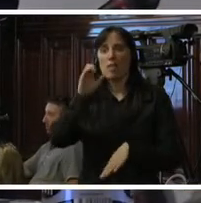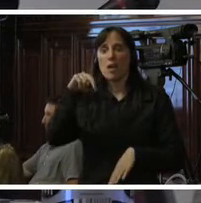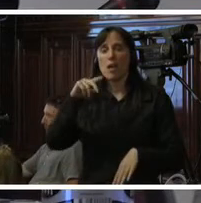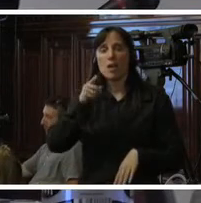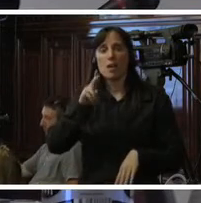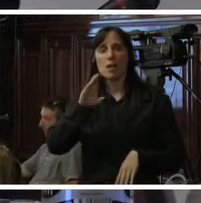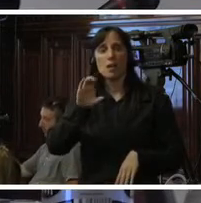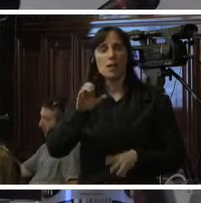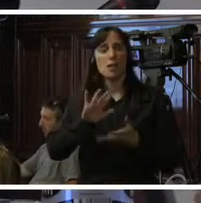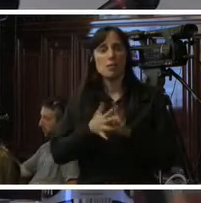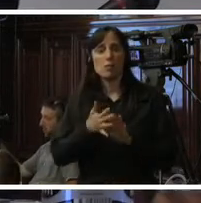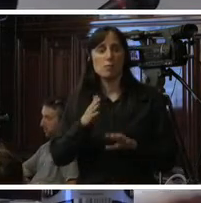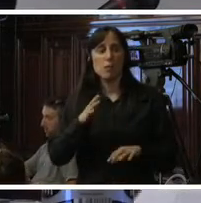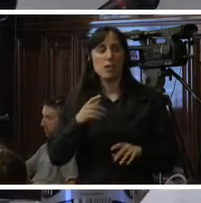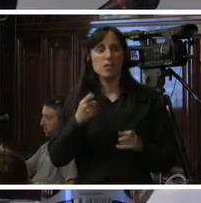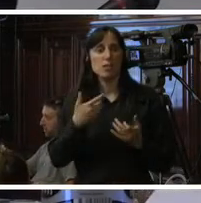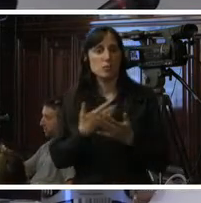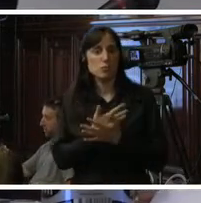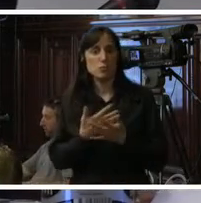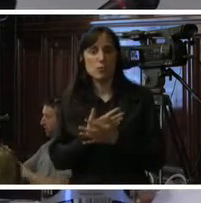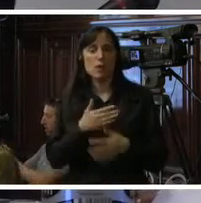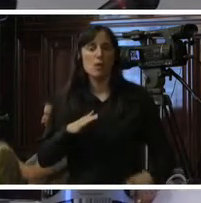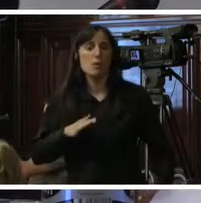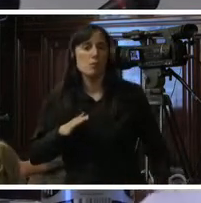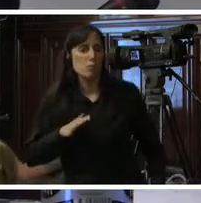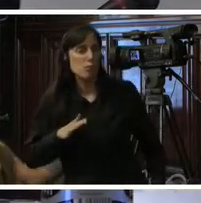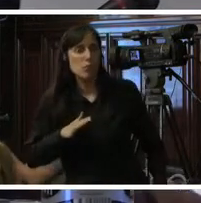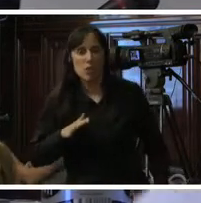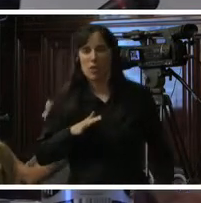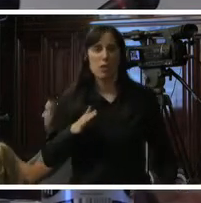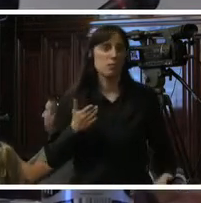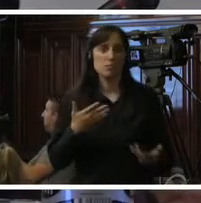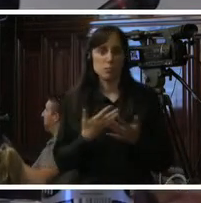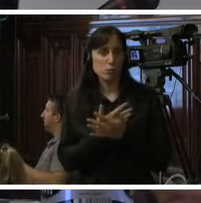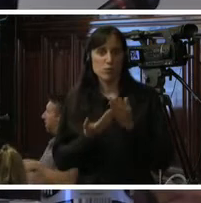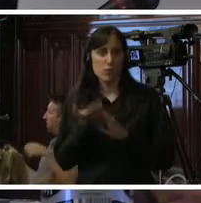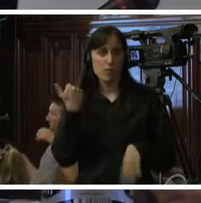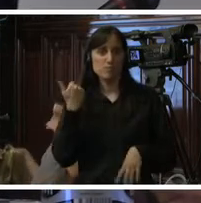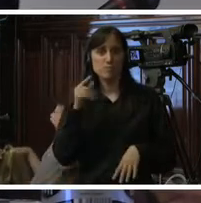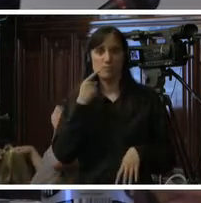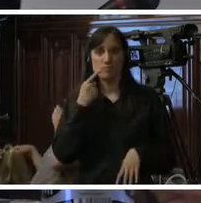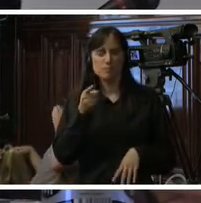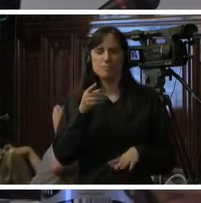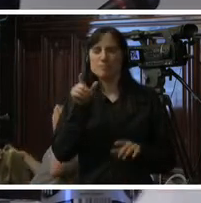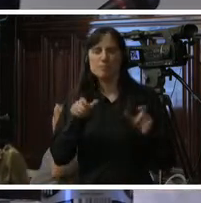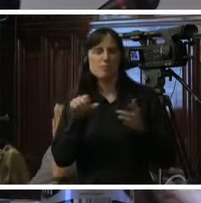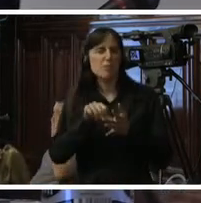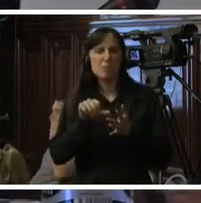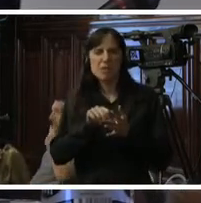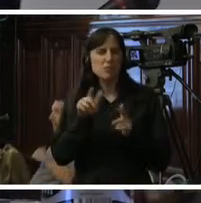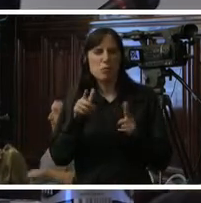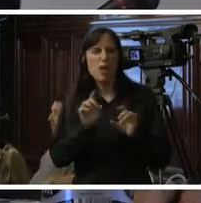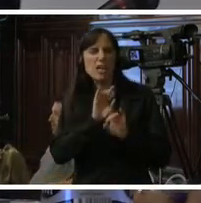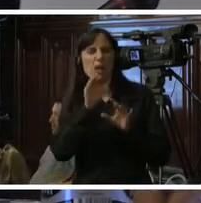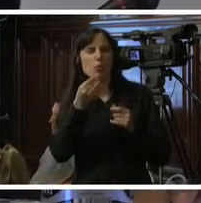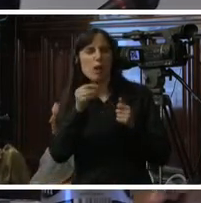porque en efecto, como ustedes han identificado, en los países normalmente no se tuvo claridad y perfectamente se confundía una con otra